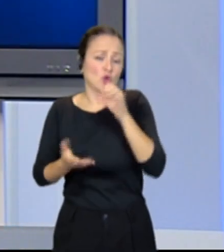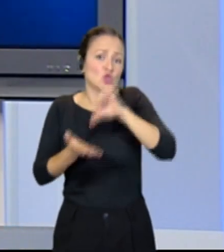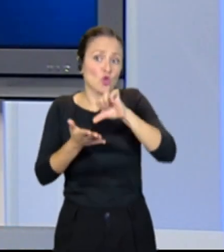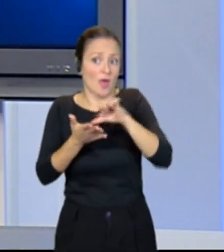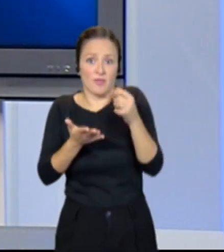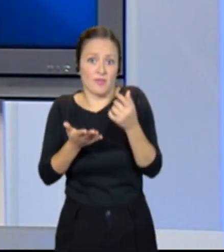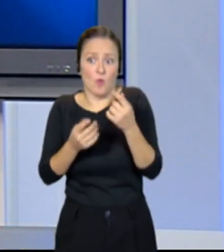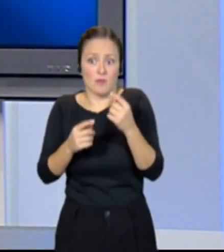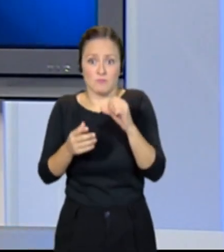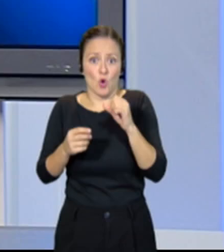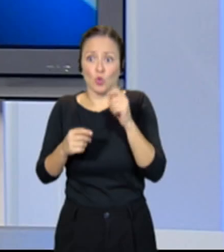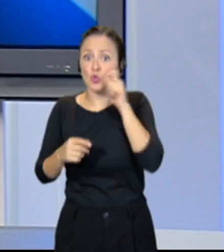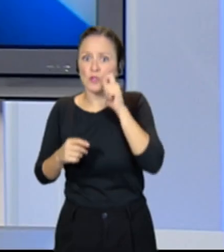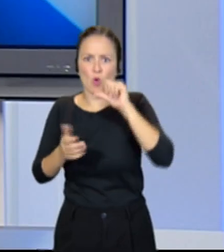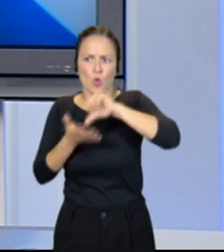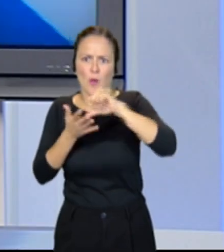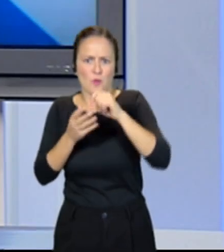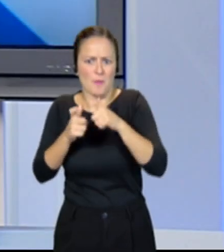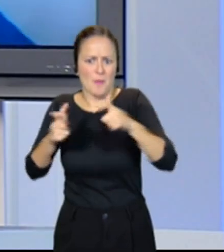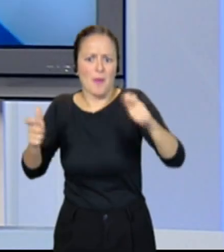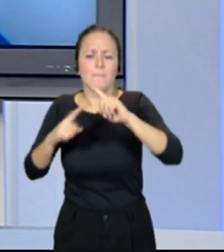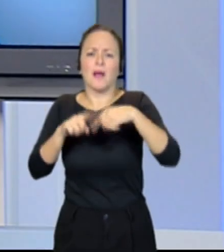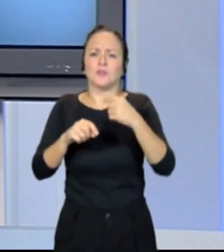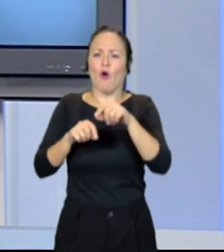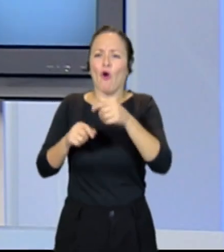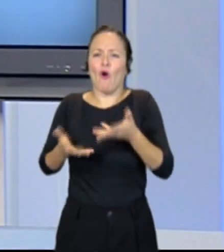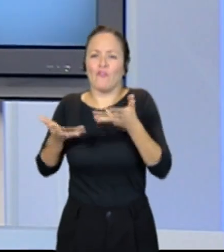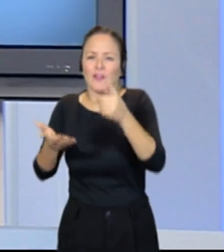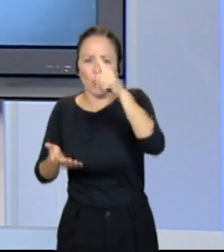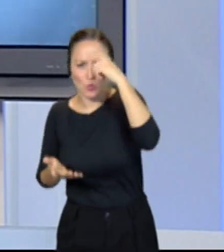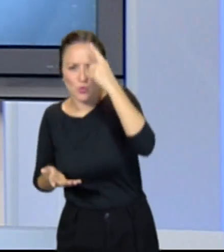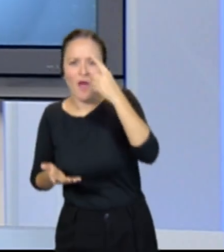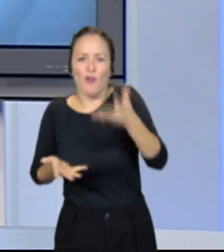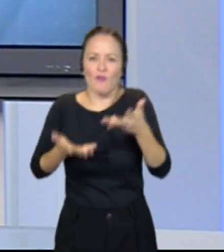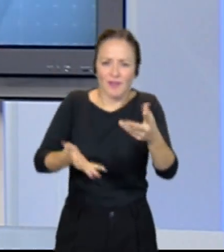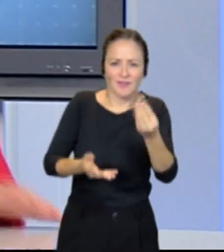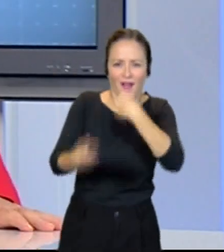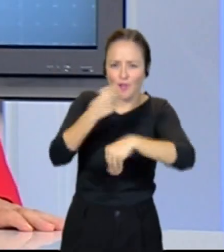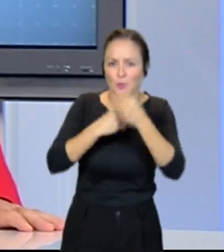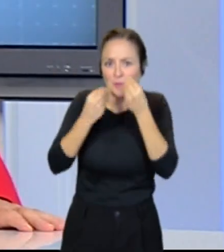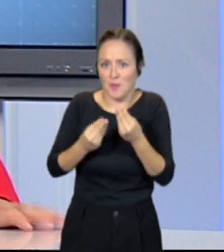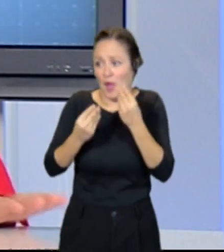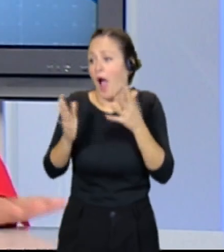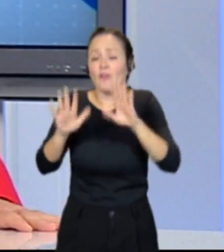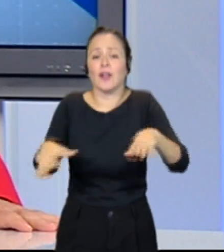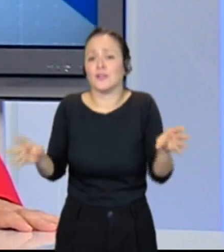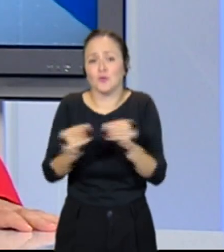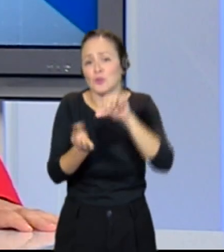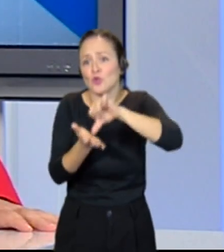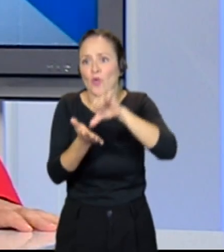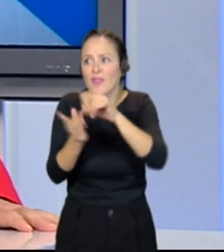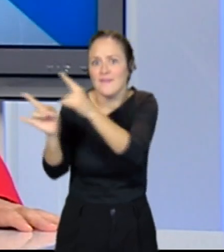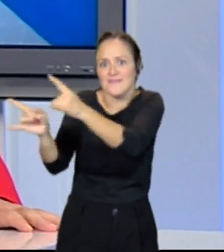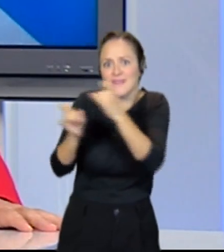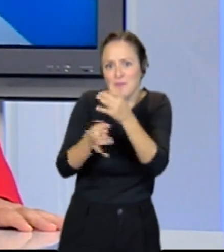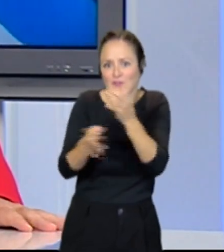pujante, una gran oferta cultural, una gran oferta gastronómica, en definitiva, una ciudad muy, muy, muy apetecible para